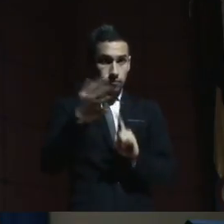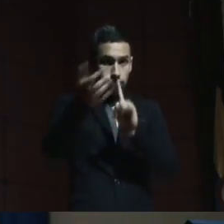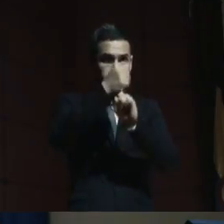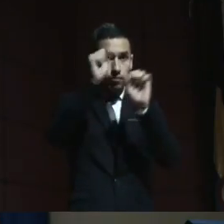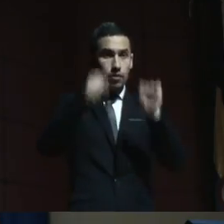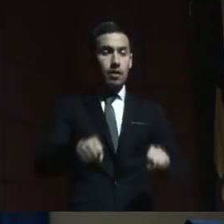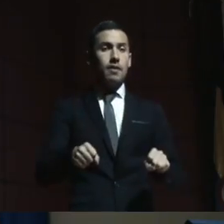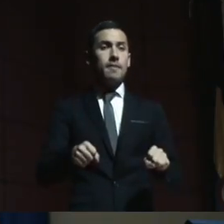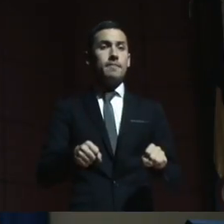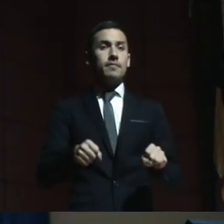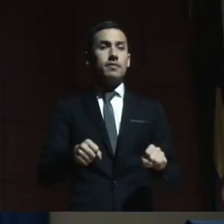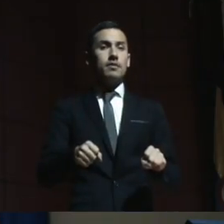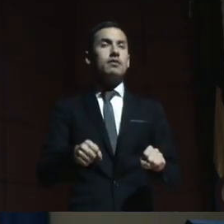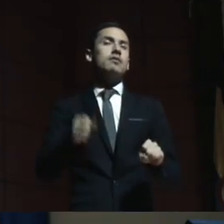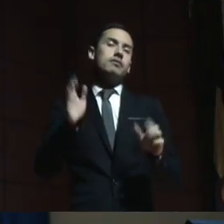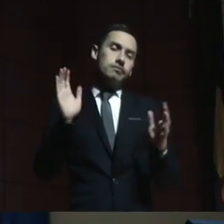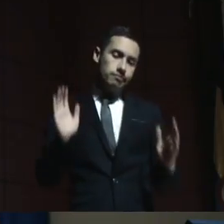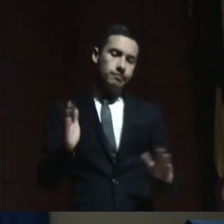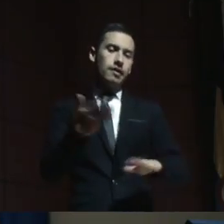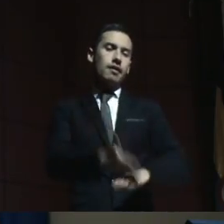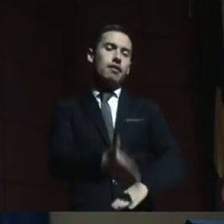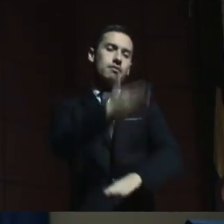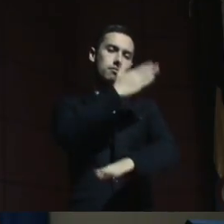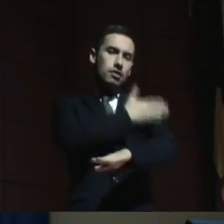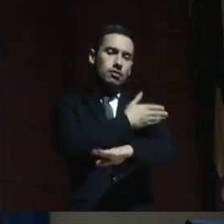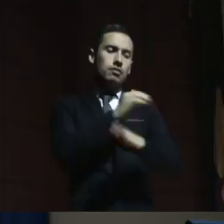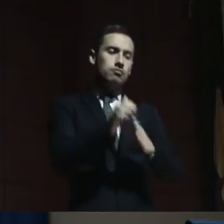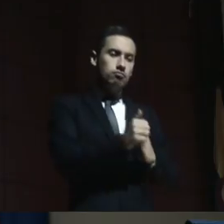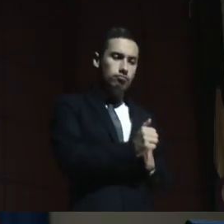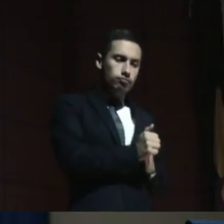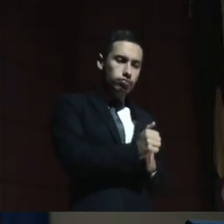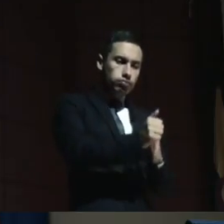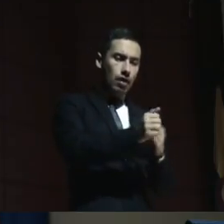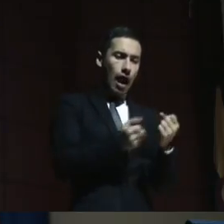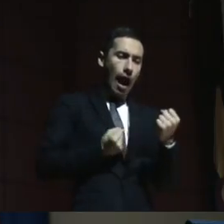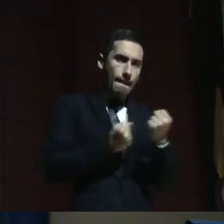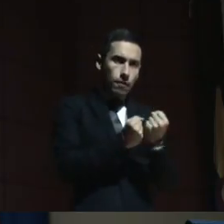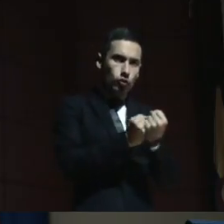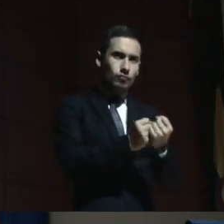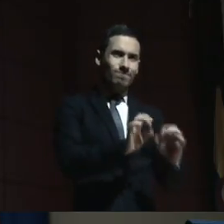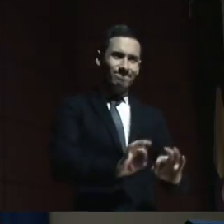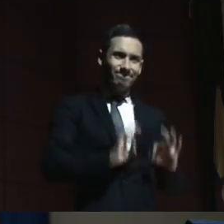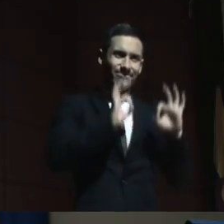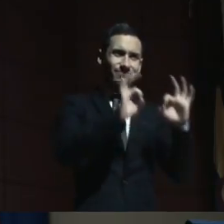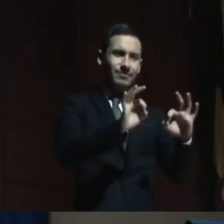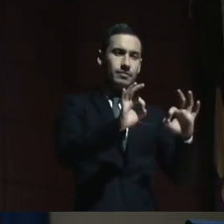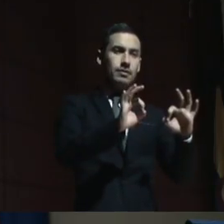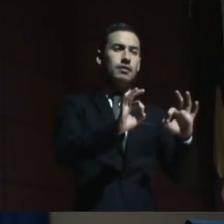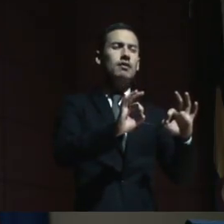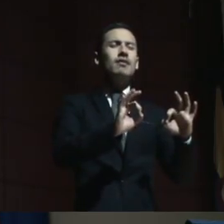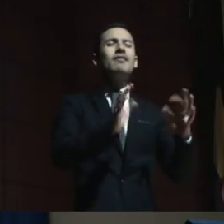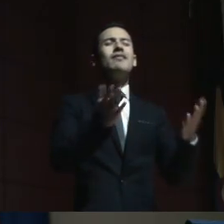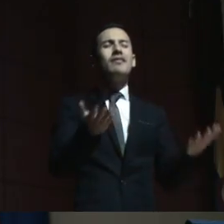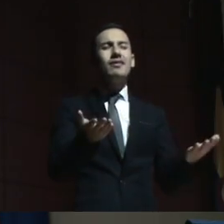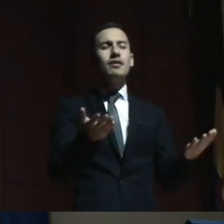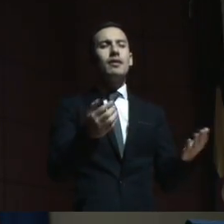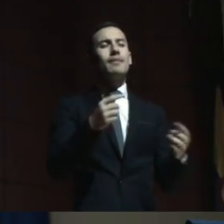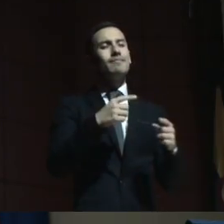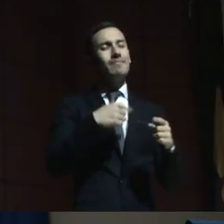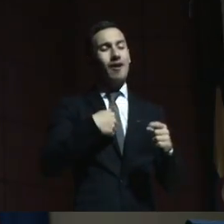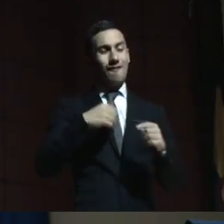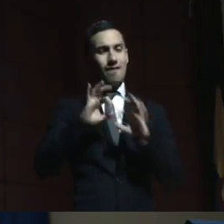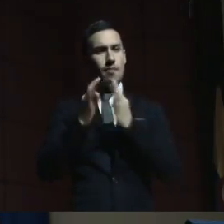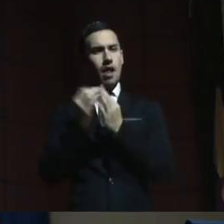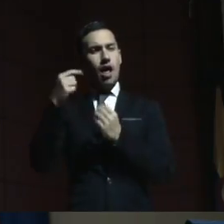orientaciones y unos buenos apoyos se puede lograr. Pero que es algo que las familias tienen que desaprender,